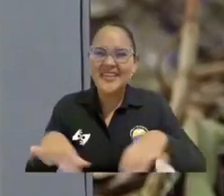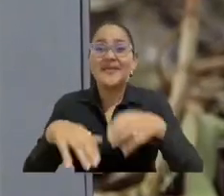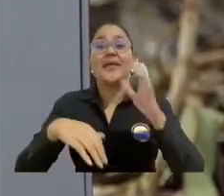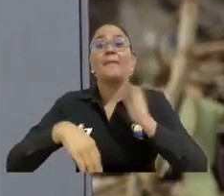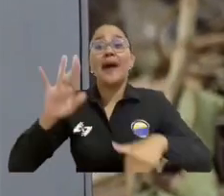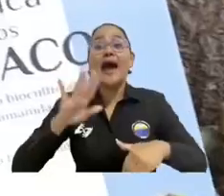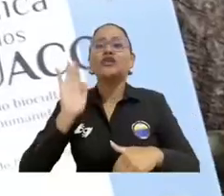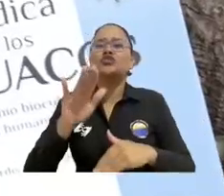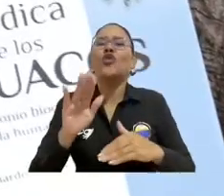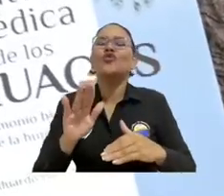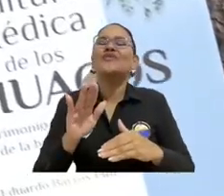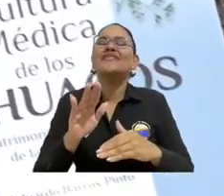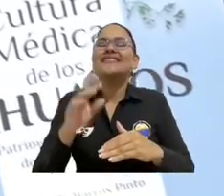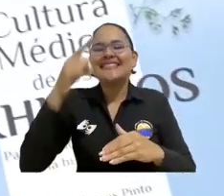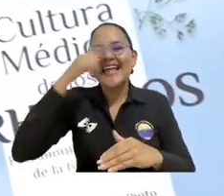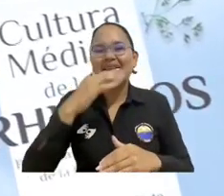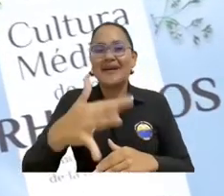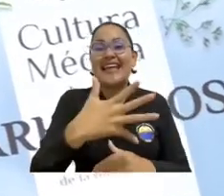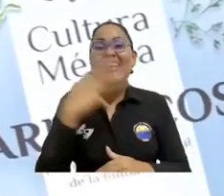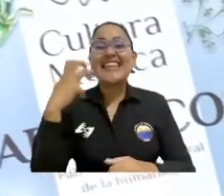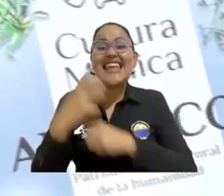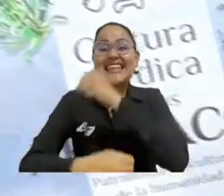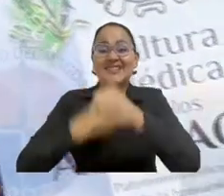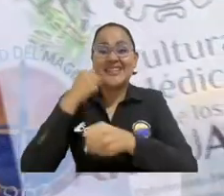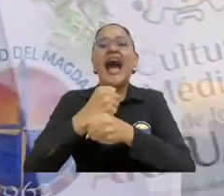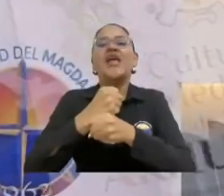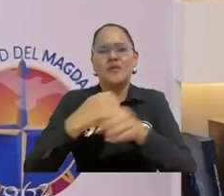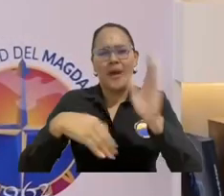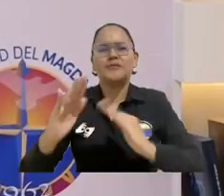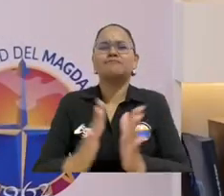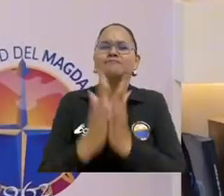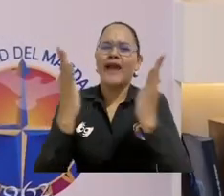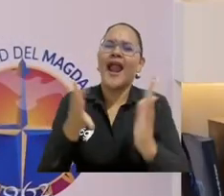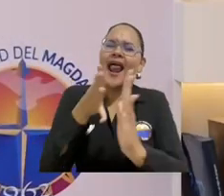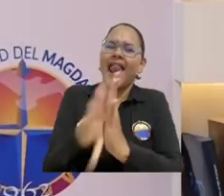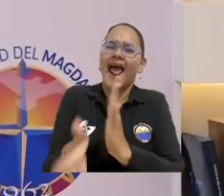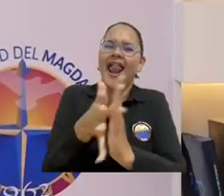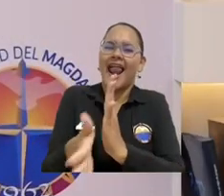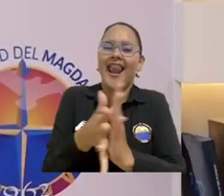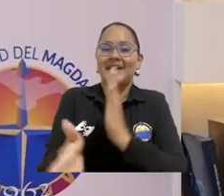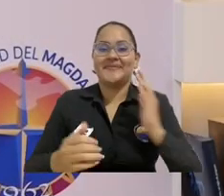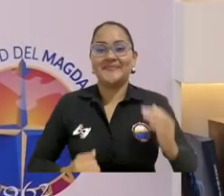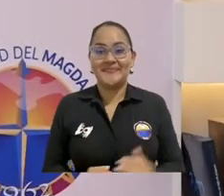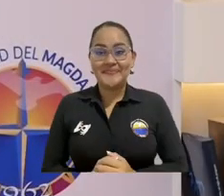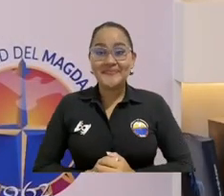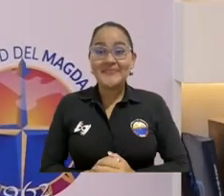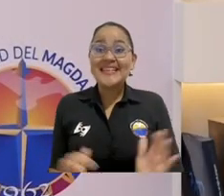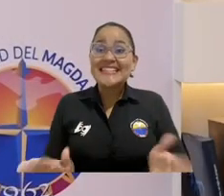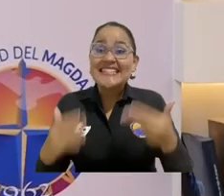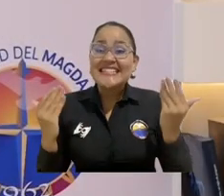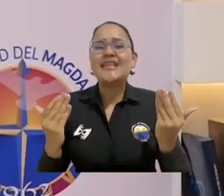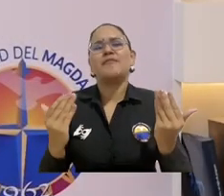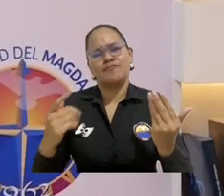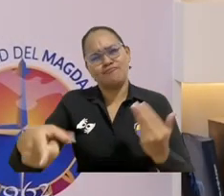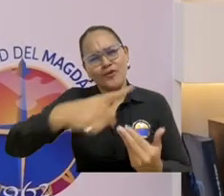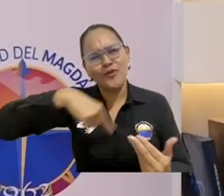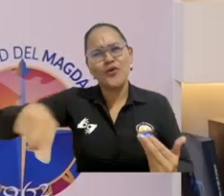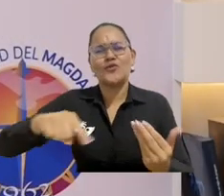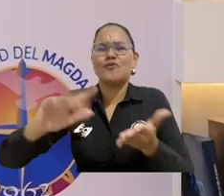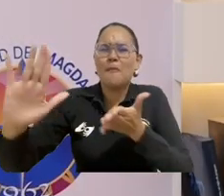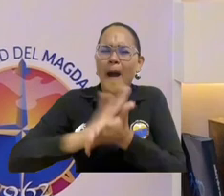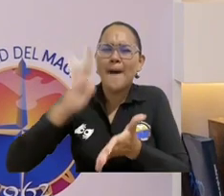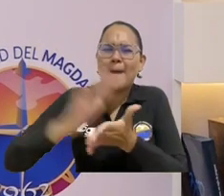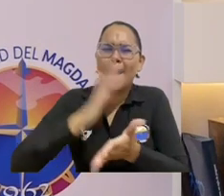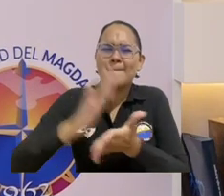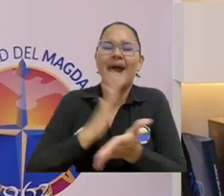colección Santa Marta 500 años. Un seriado de publicaciones que es el homenaje y el compromiso de nuestro fondo editorial para los 500 años de